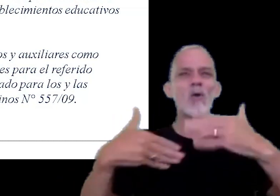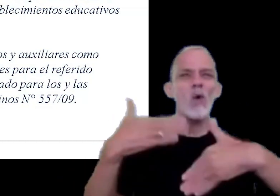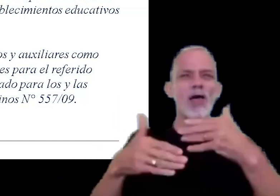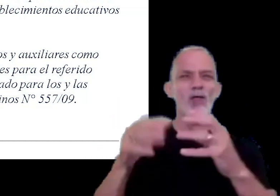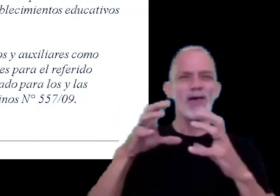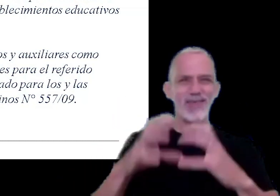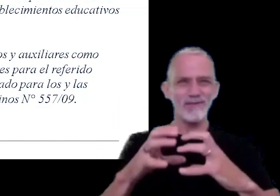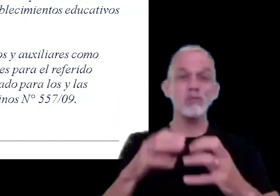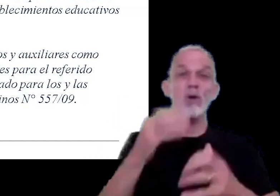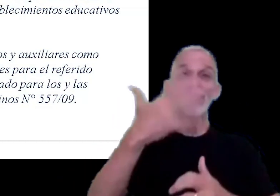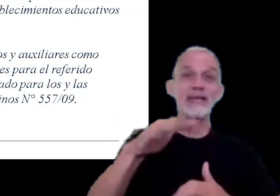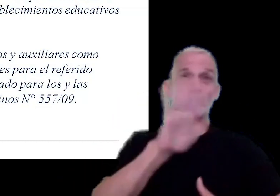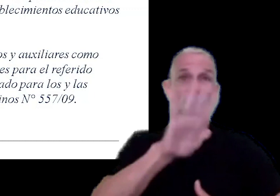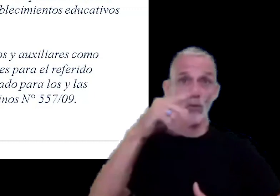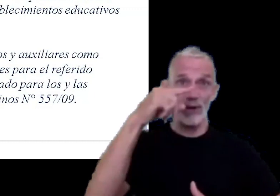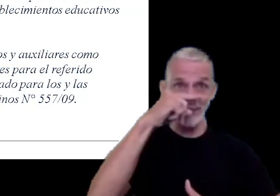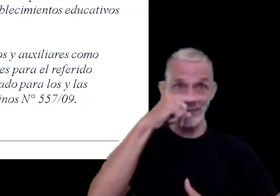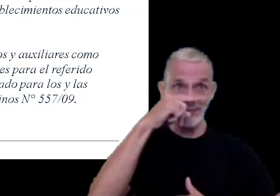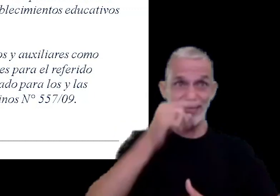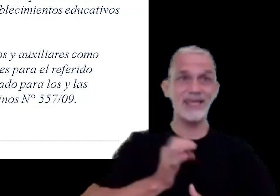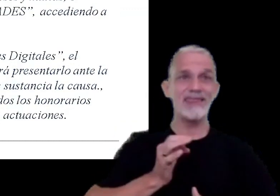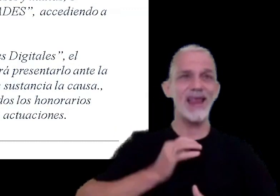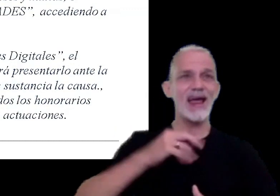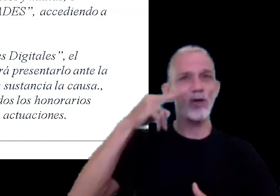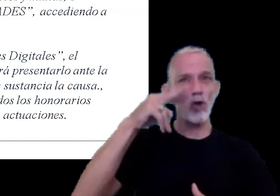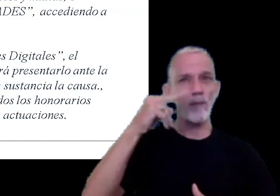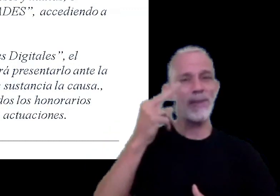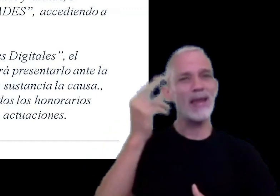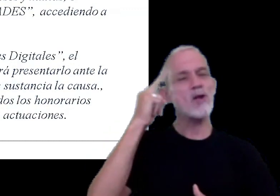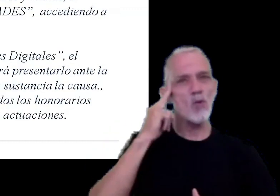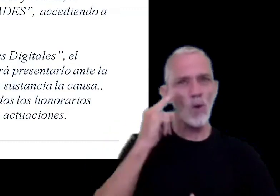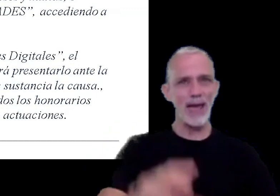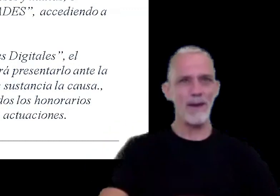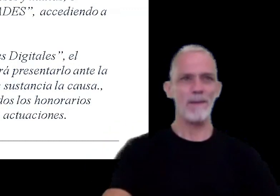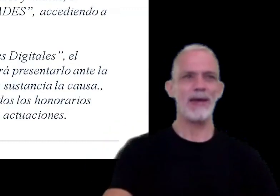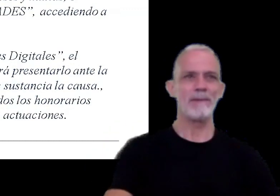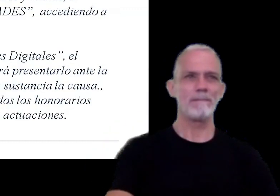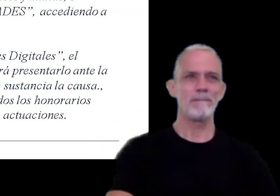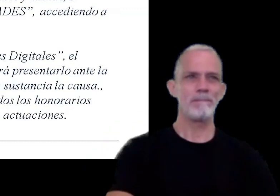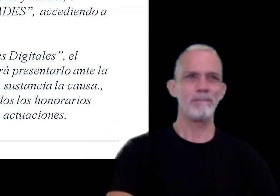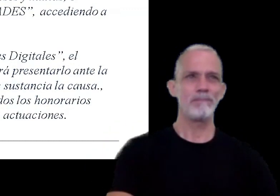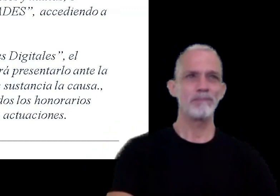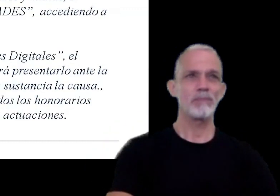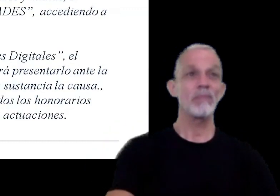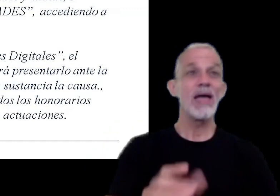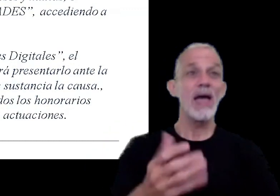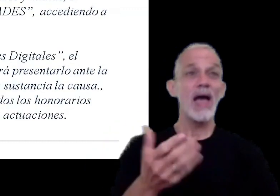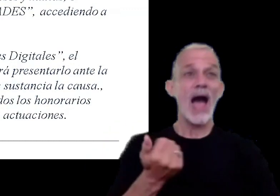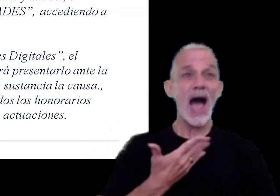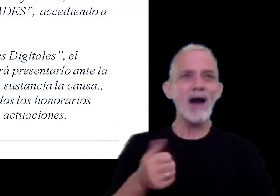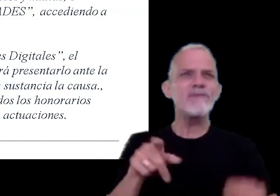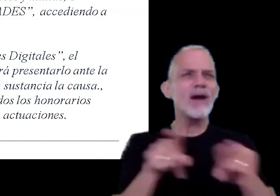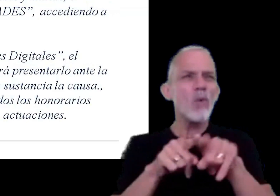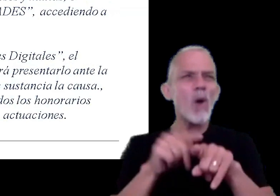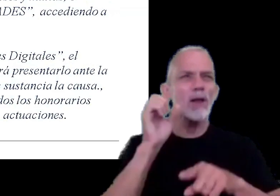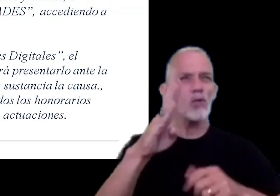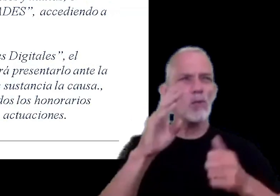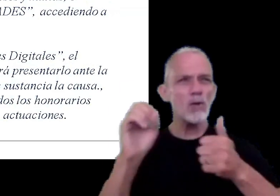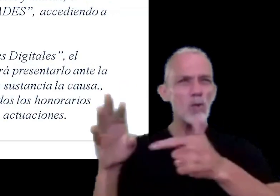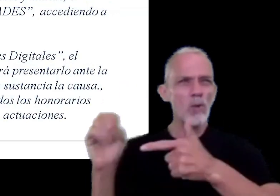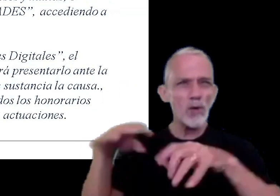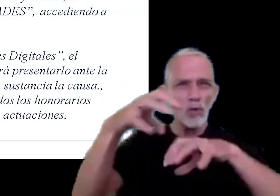557 del 2009 la AFA como los clubes intervinientes